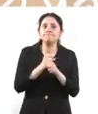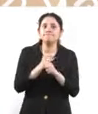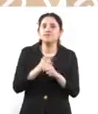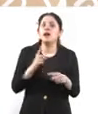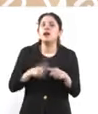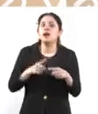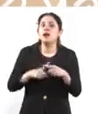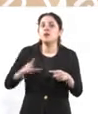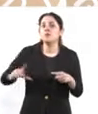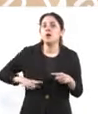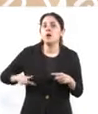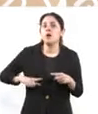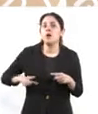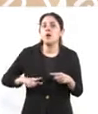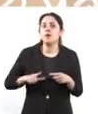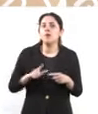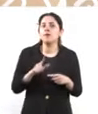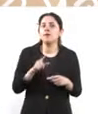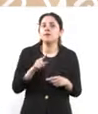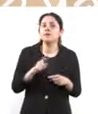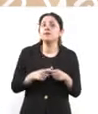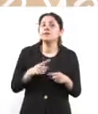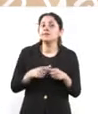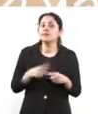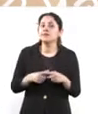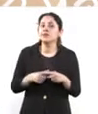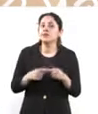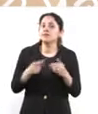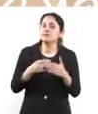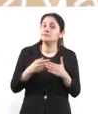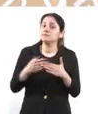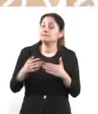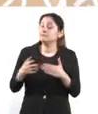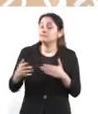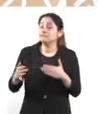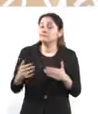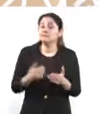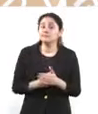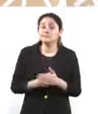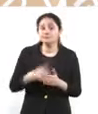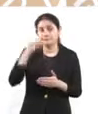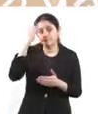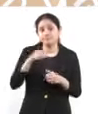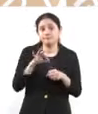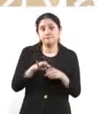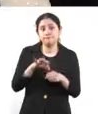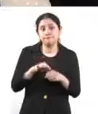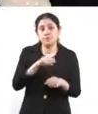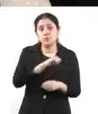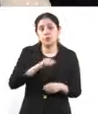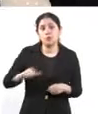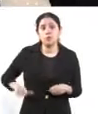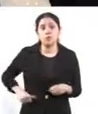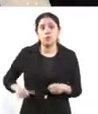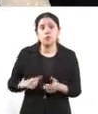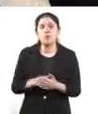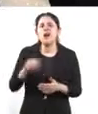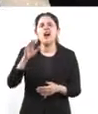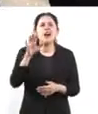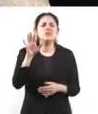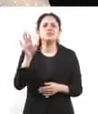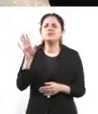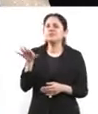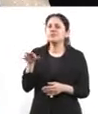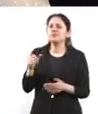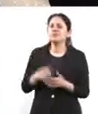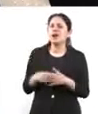durante prácticamente toda su historia, desde que se eligen a los alcaldes. ¿Qué va a pasar con estas personas que